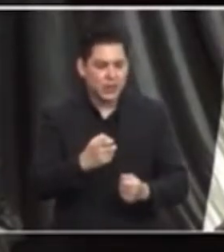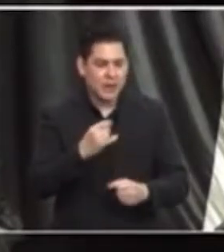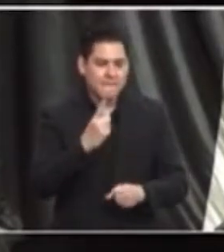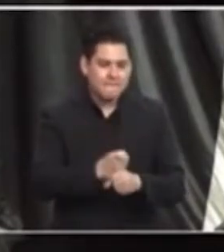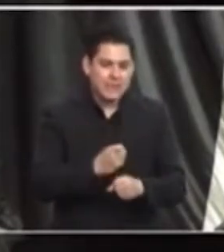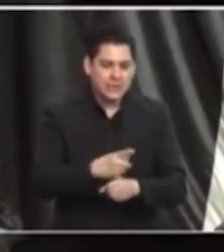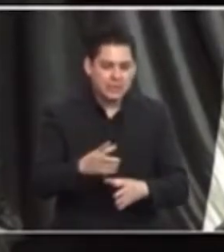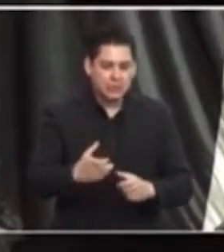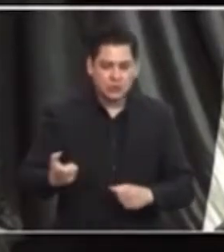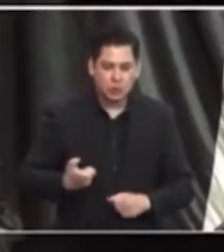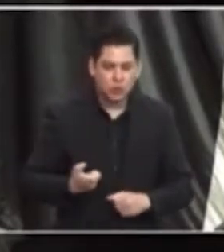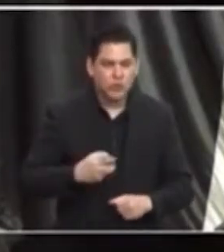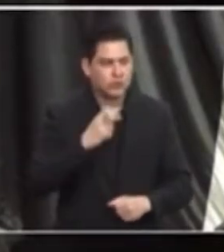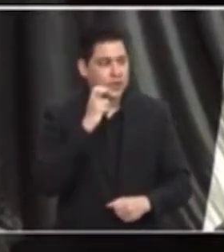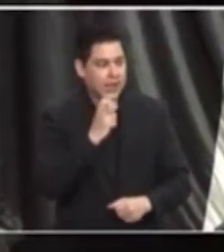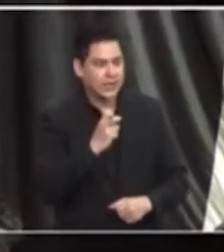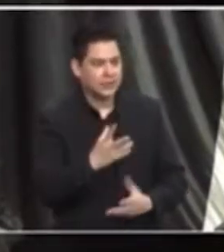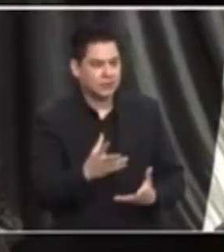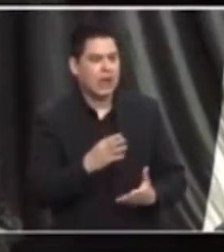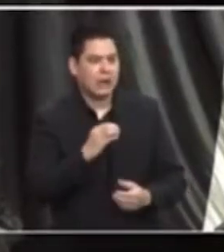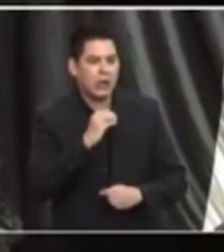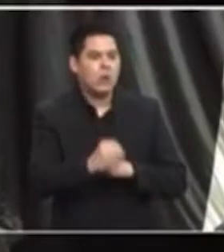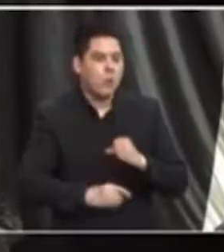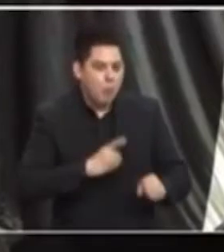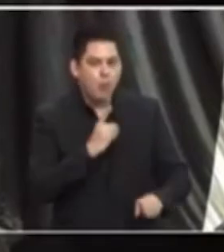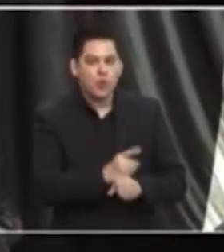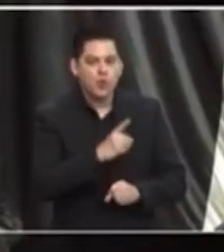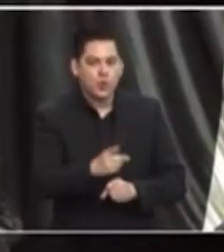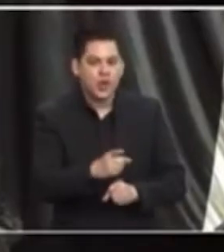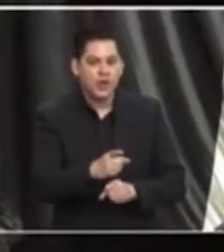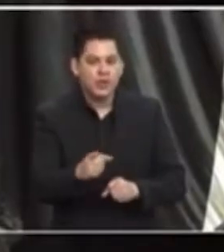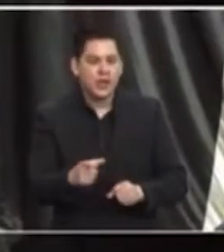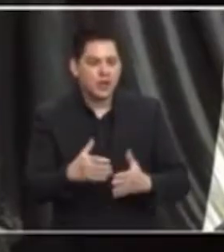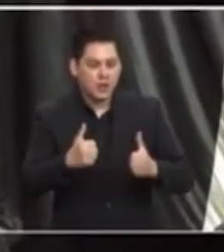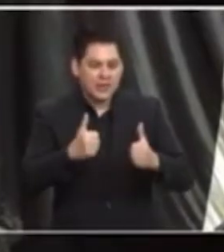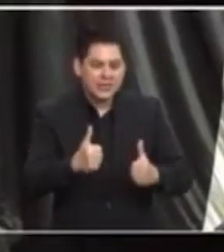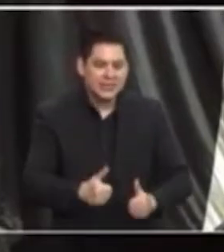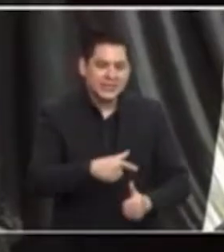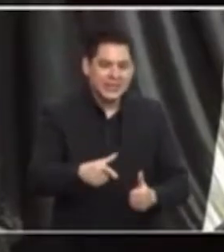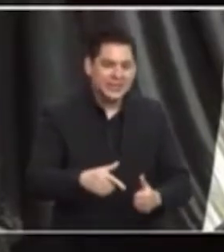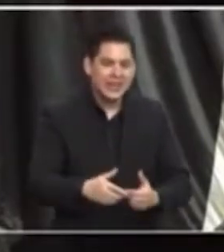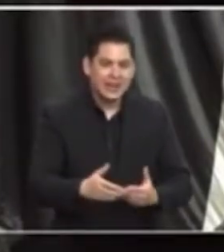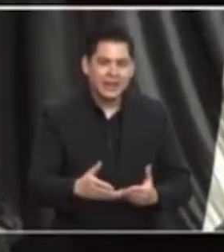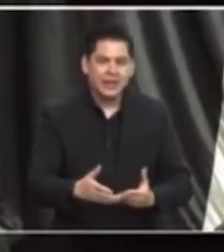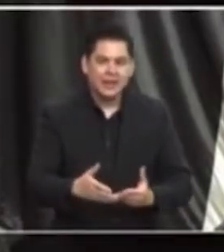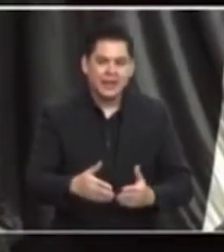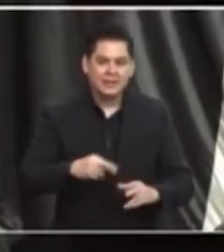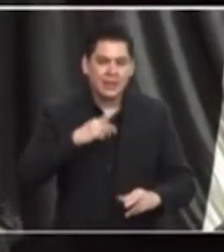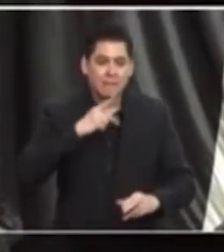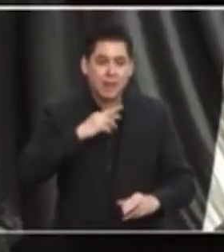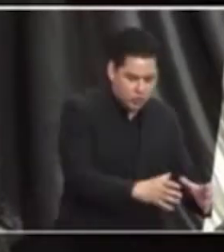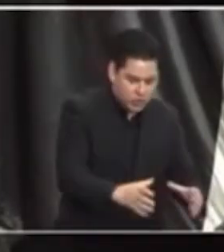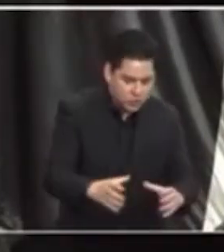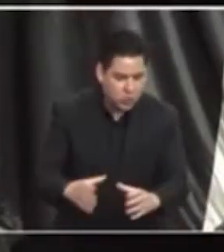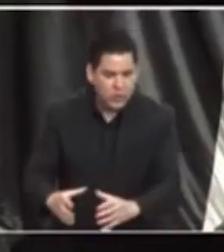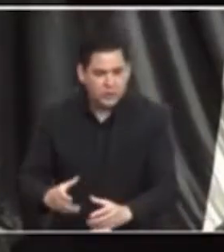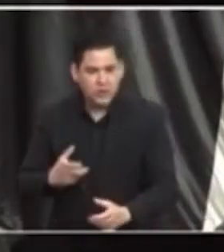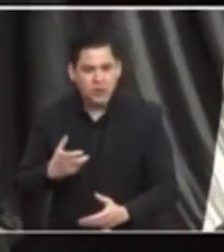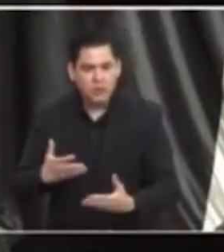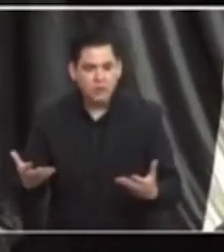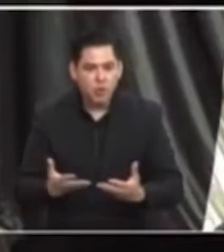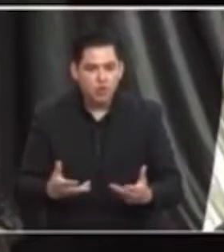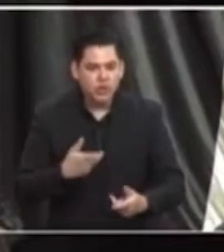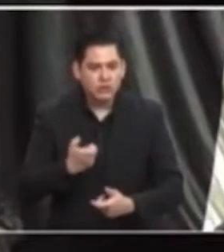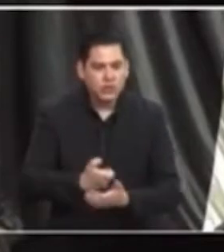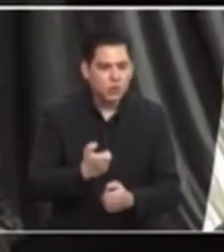económicos resultaría una oportunidad en lo que se asienta la recuperación de los sectores productivos. De igual